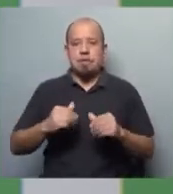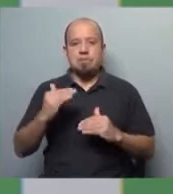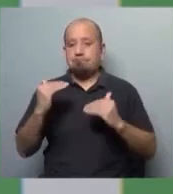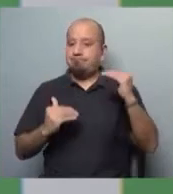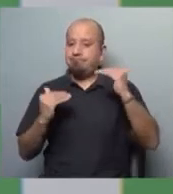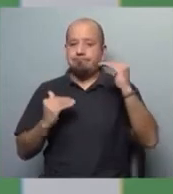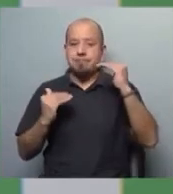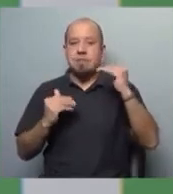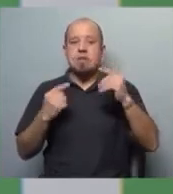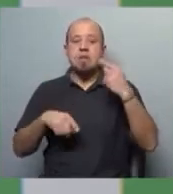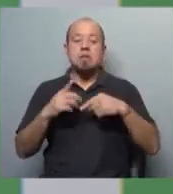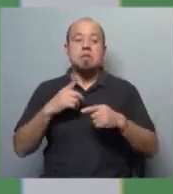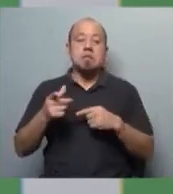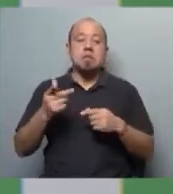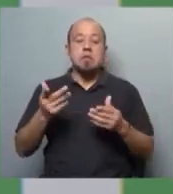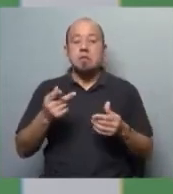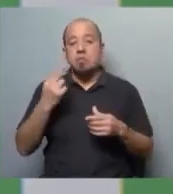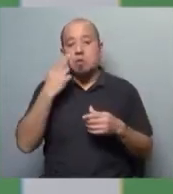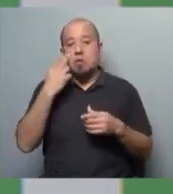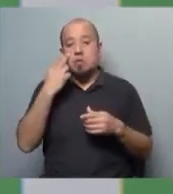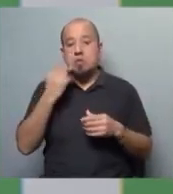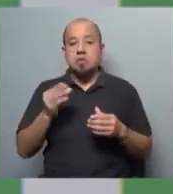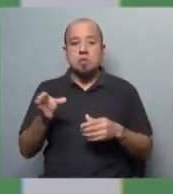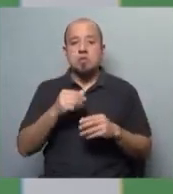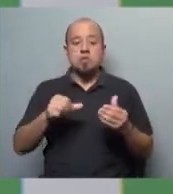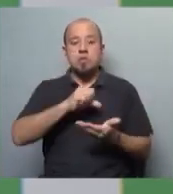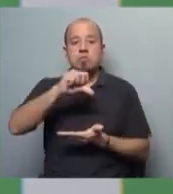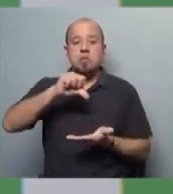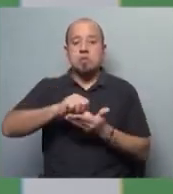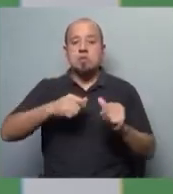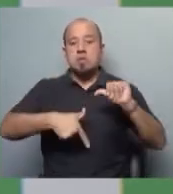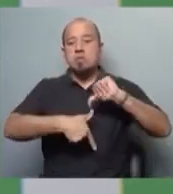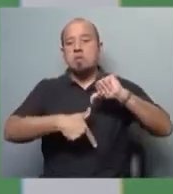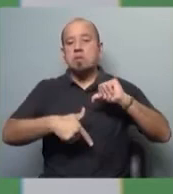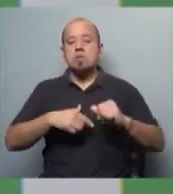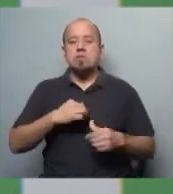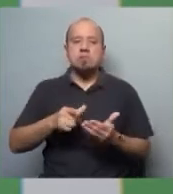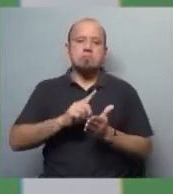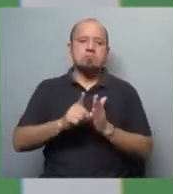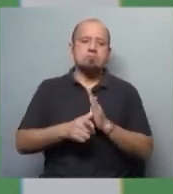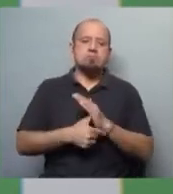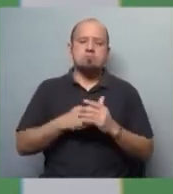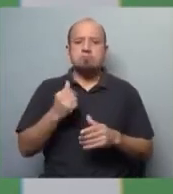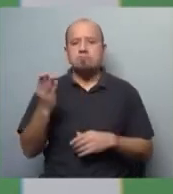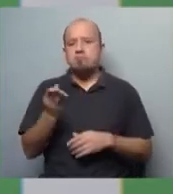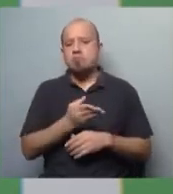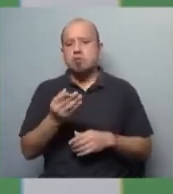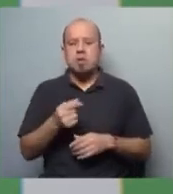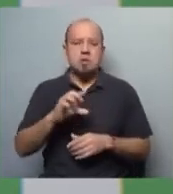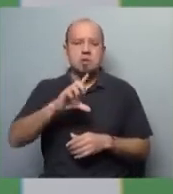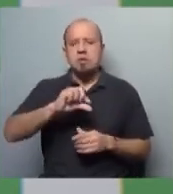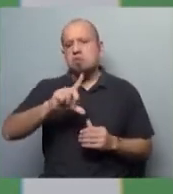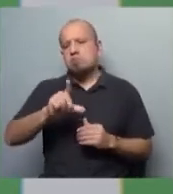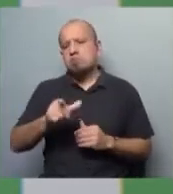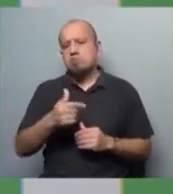a los problemas que hay en general en todos los países de América Latina, una lentísima tasa de recuperación del empleo, una